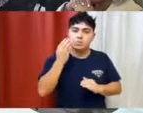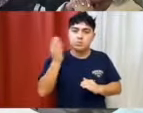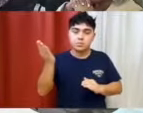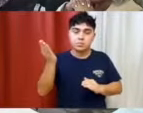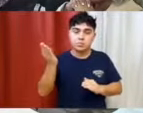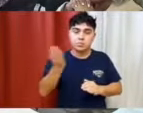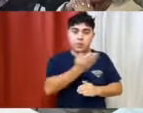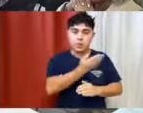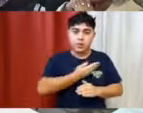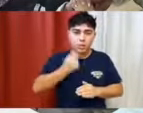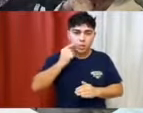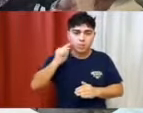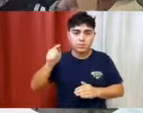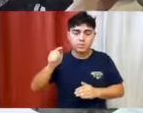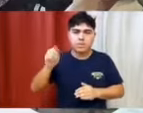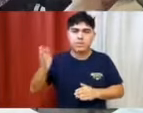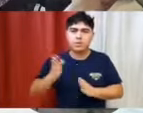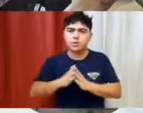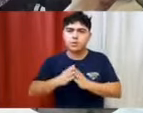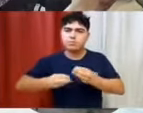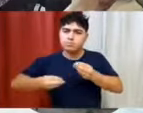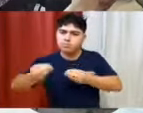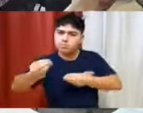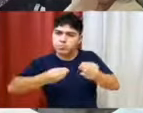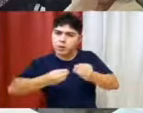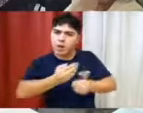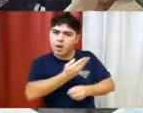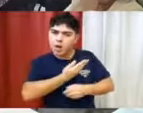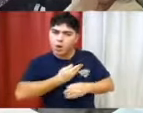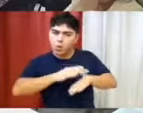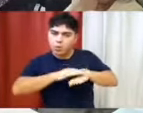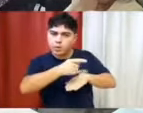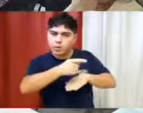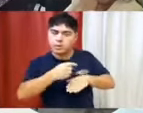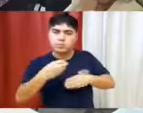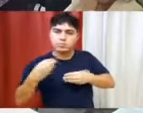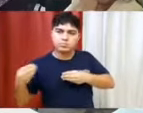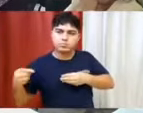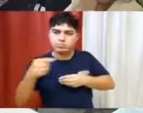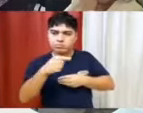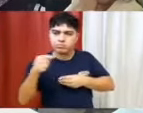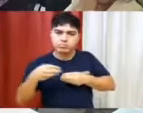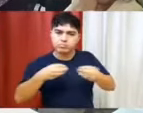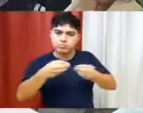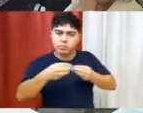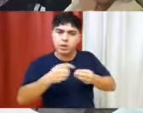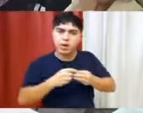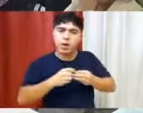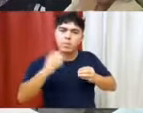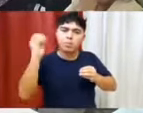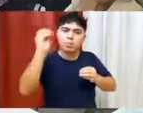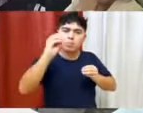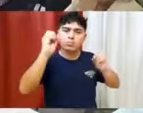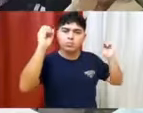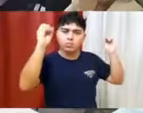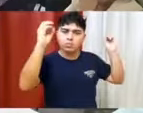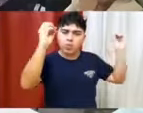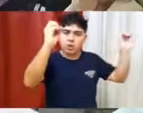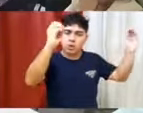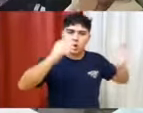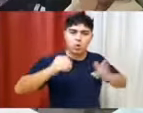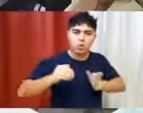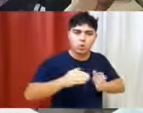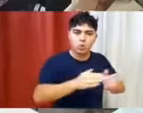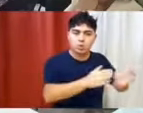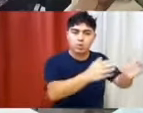Ejecutivo Municipal realice las gestiones necesarias ante las autoridades correspondientes para la colocación de luminarias en la Ruta Provincial